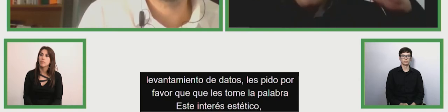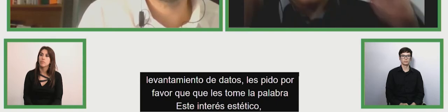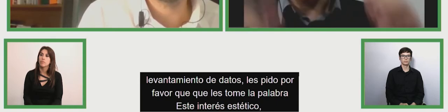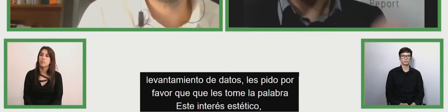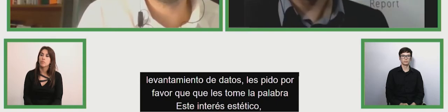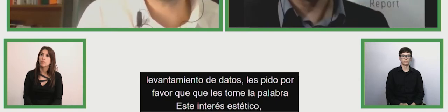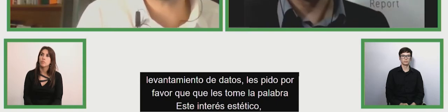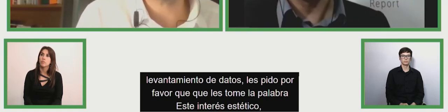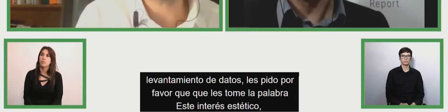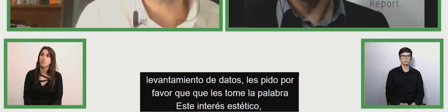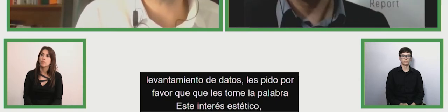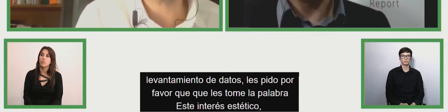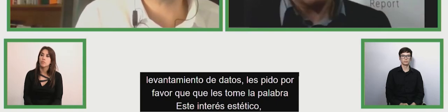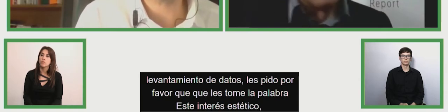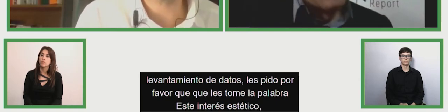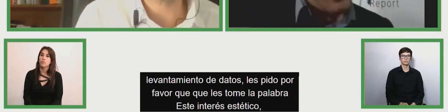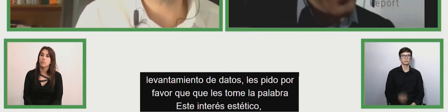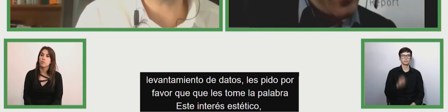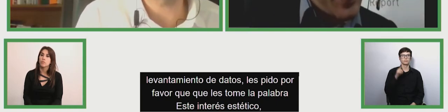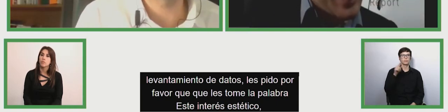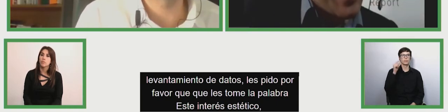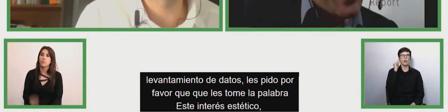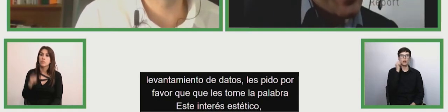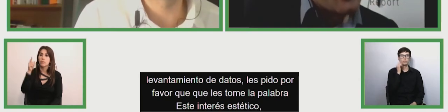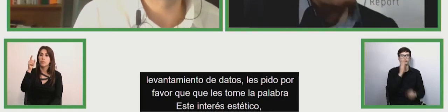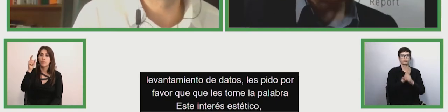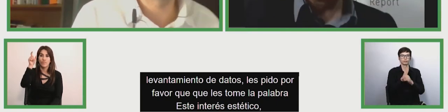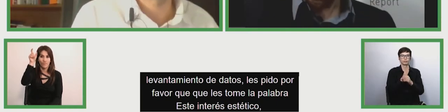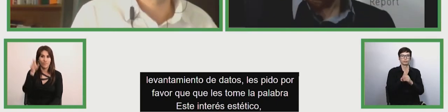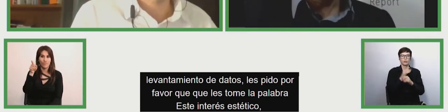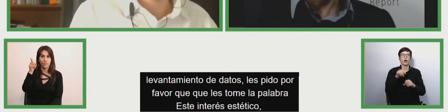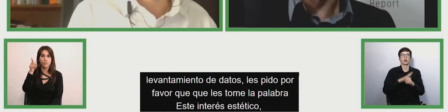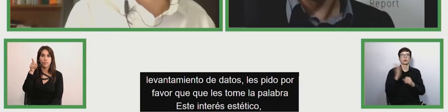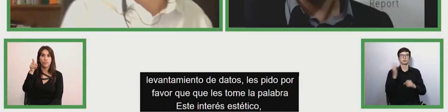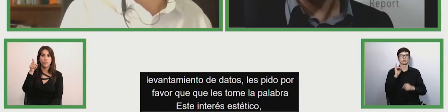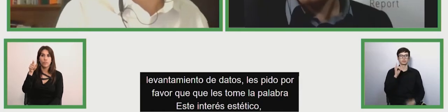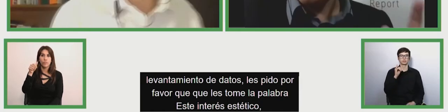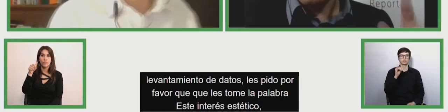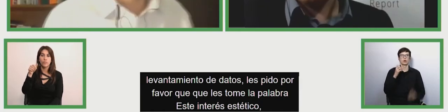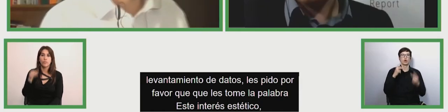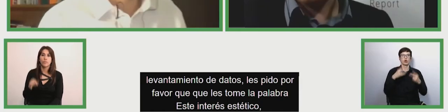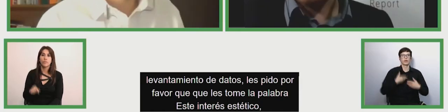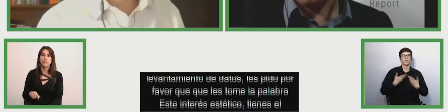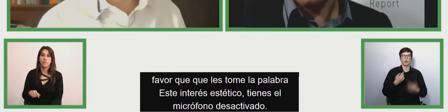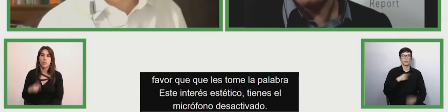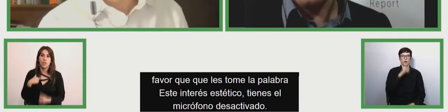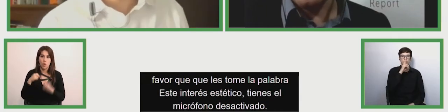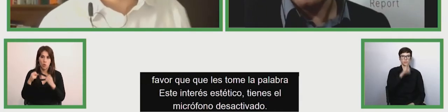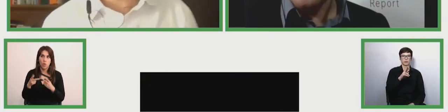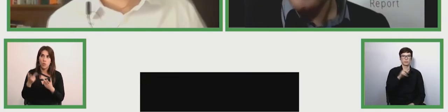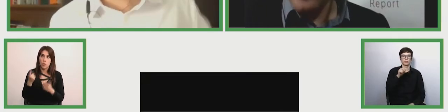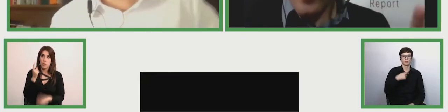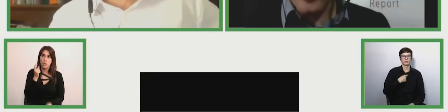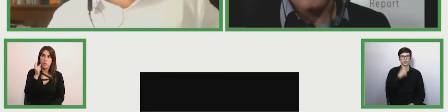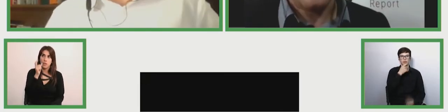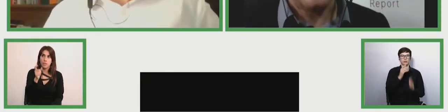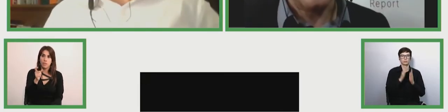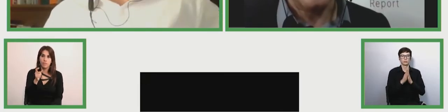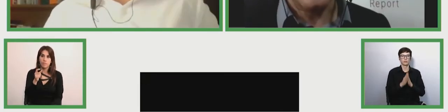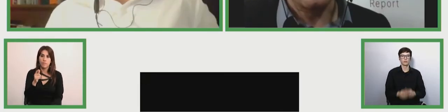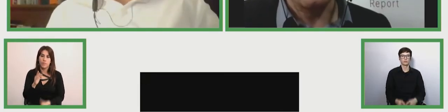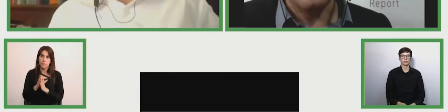el micro manos tienes el micro desactivado voy a dar mi respuesta en inglés por favor